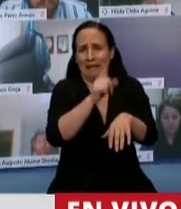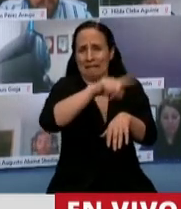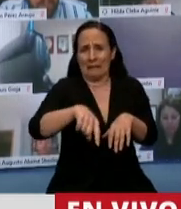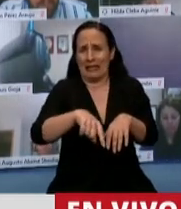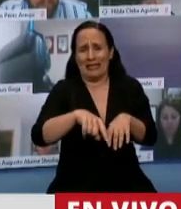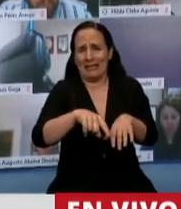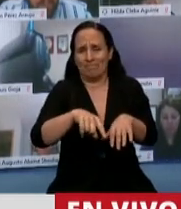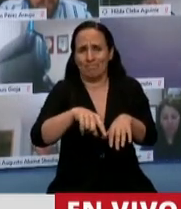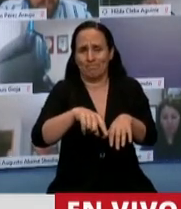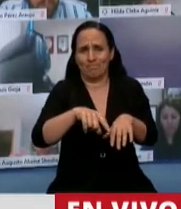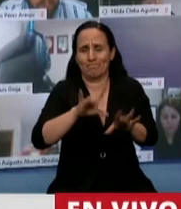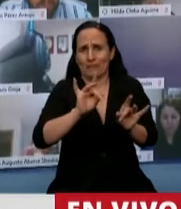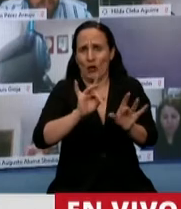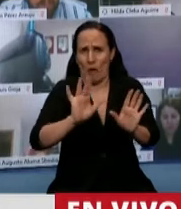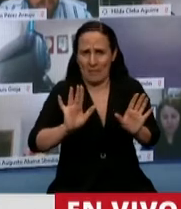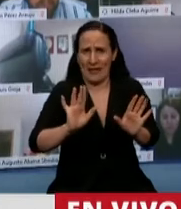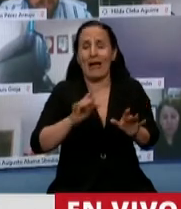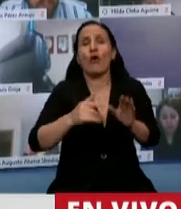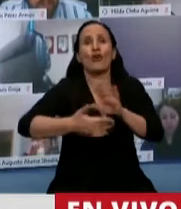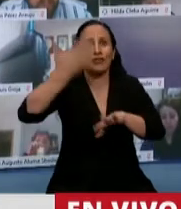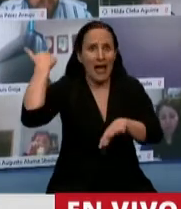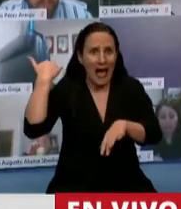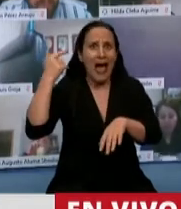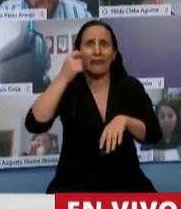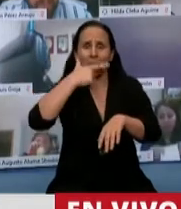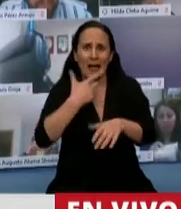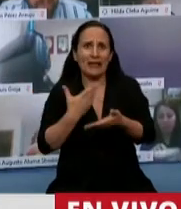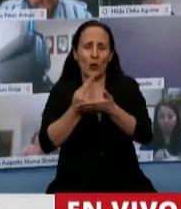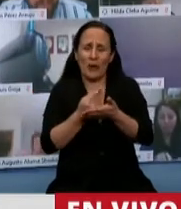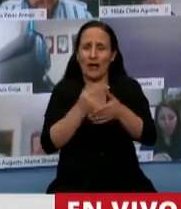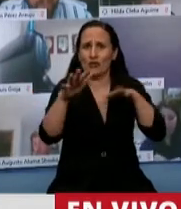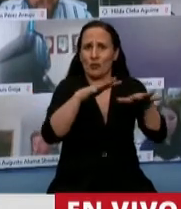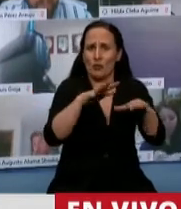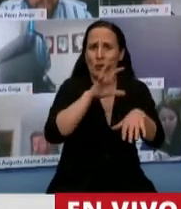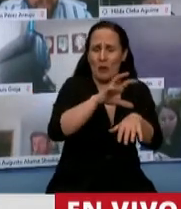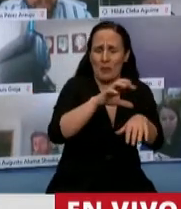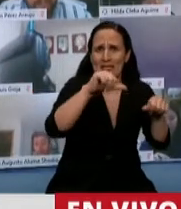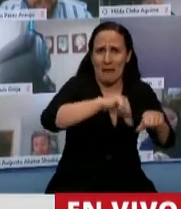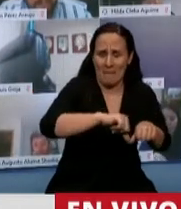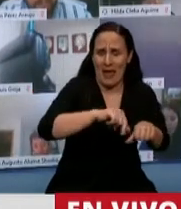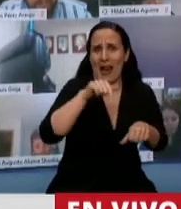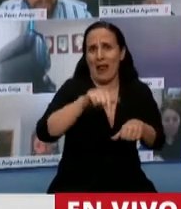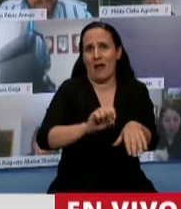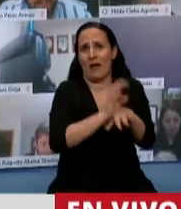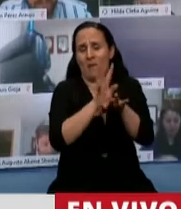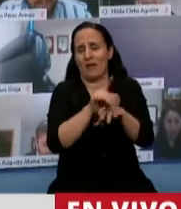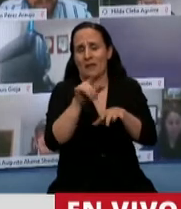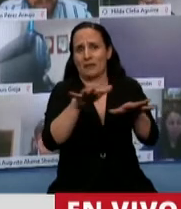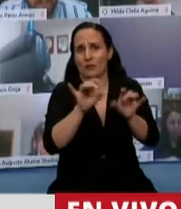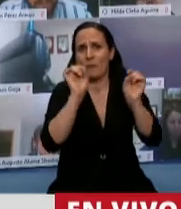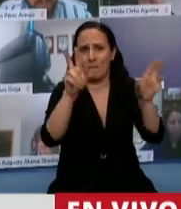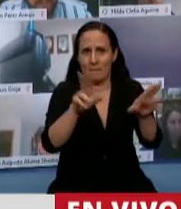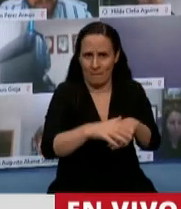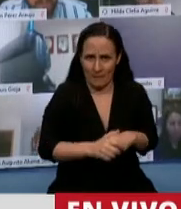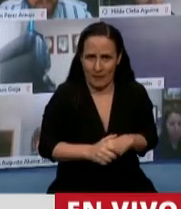que ya venía siendo compleja a partir de las medidas macristas y que por eso nosotros destacamos como parte de un conjunto de medidas que tienen que ver con